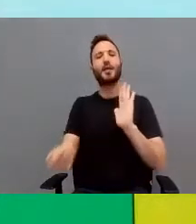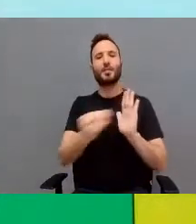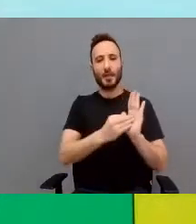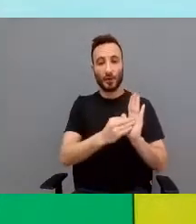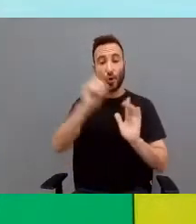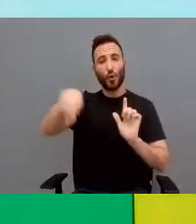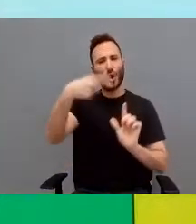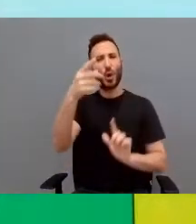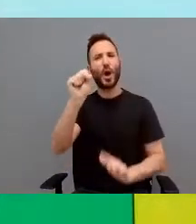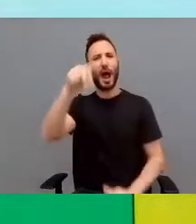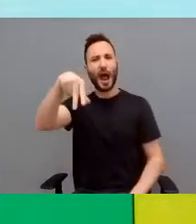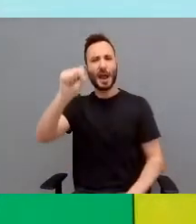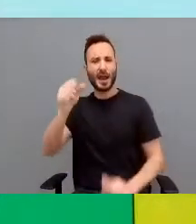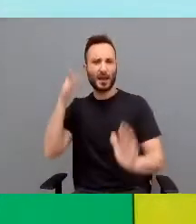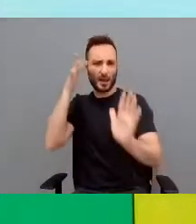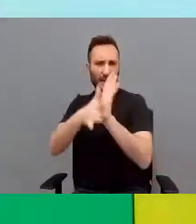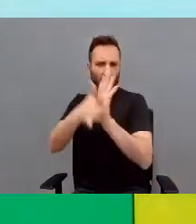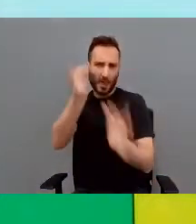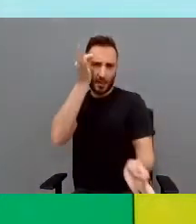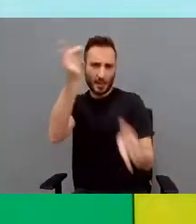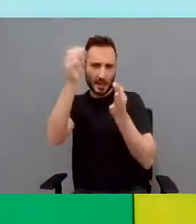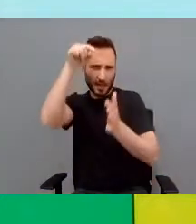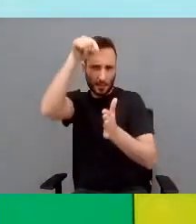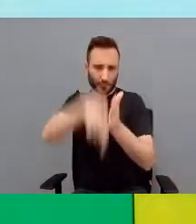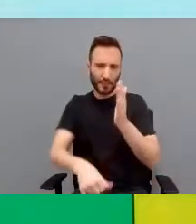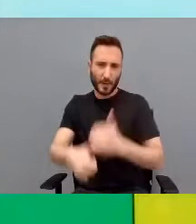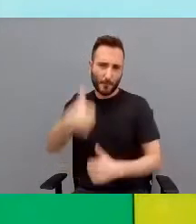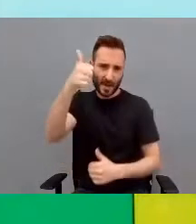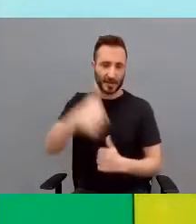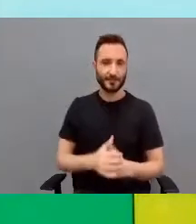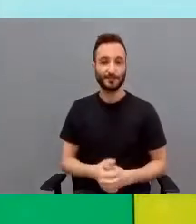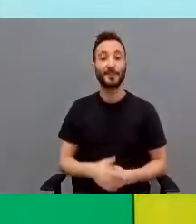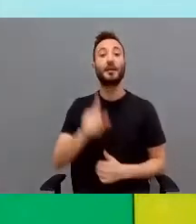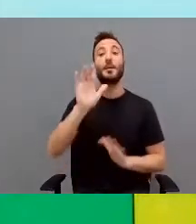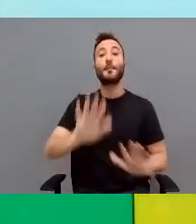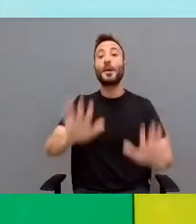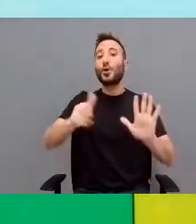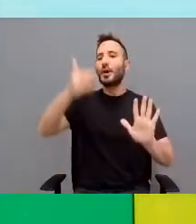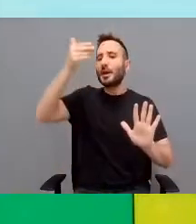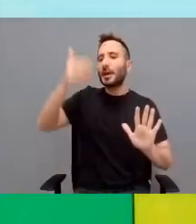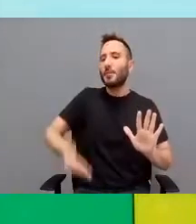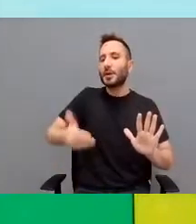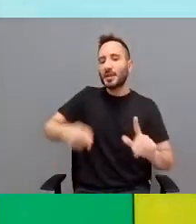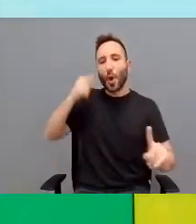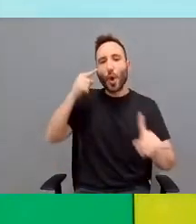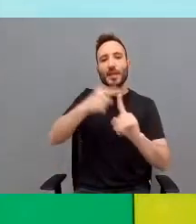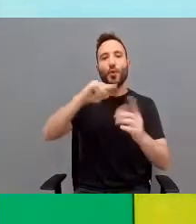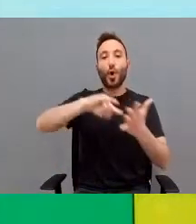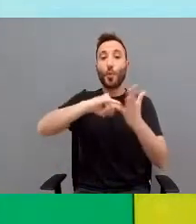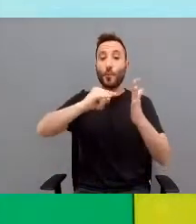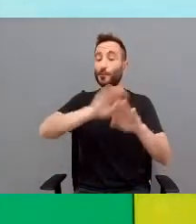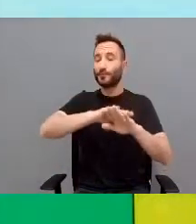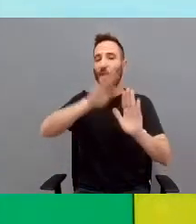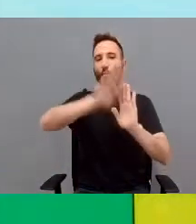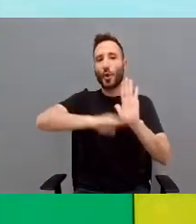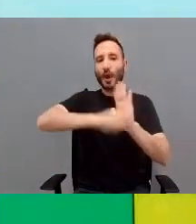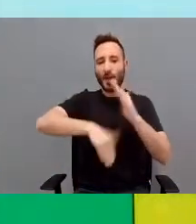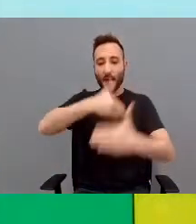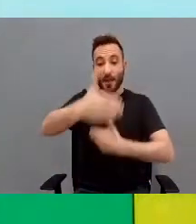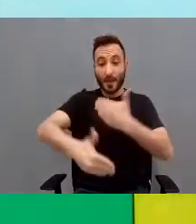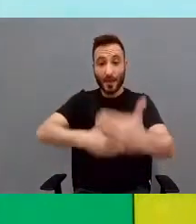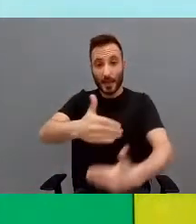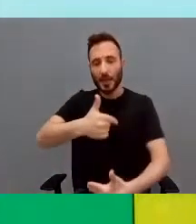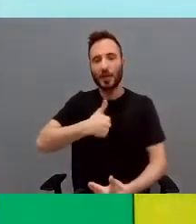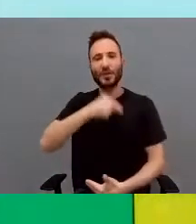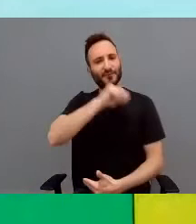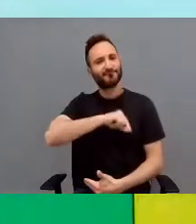que luego Ana os explicará con mayor detalle. Lo que sí es importante para llevar a cabo este programa y de lo que yo me siento